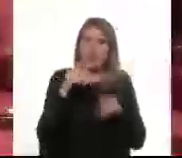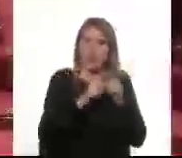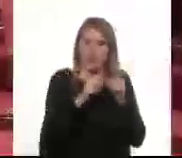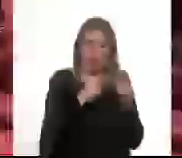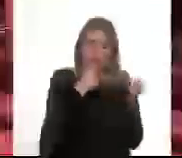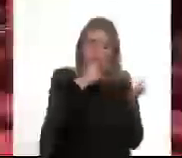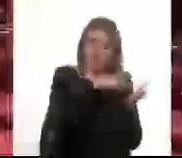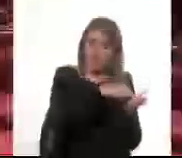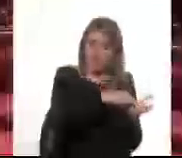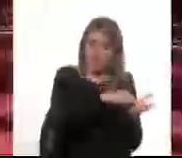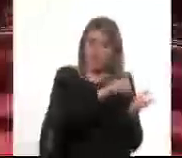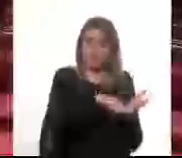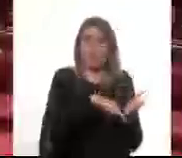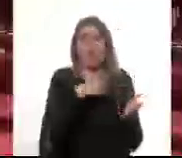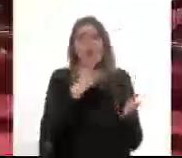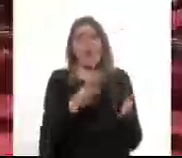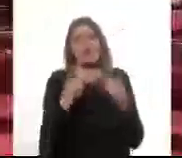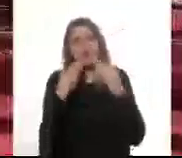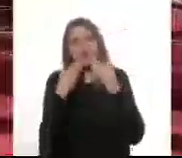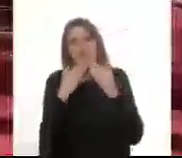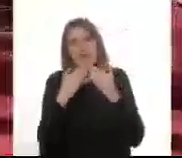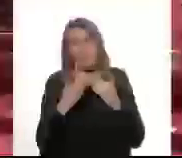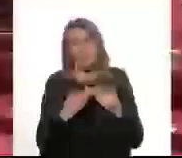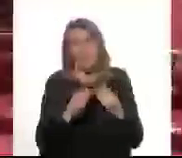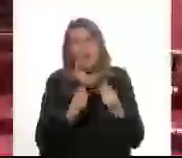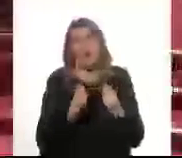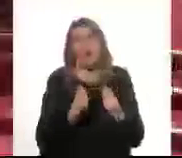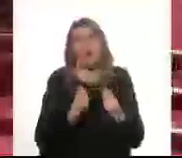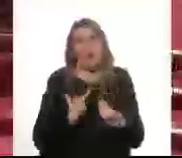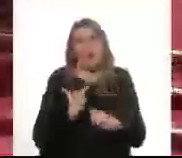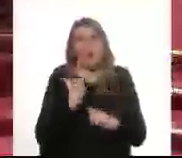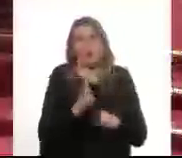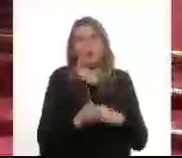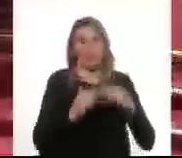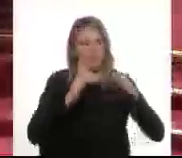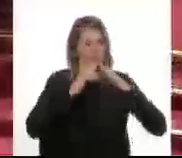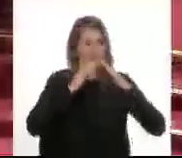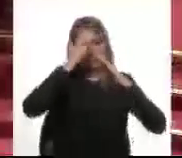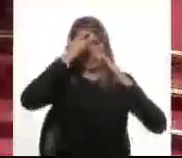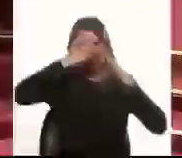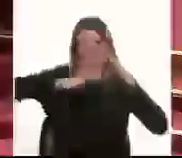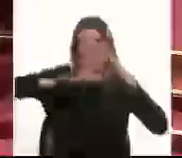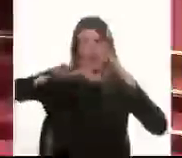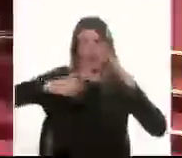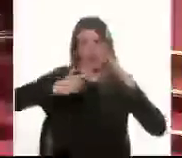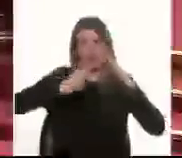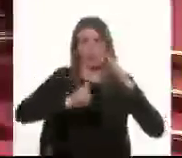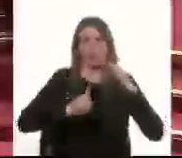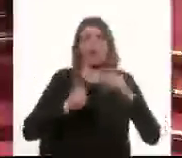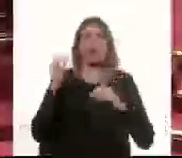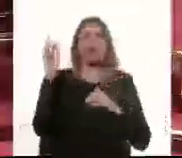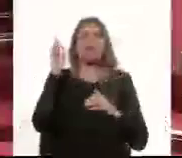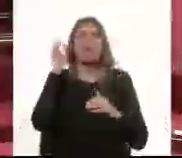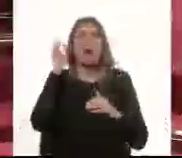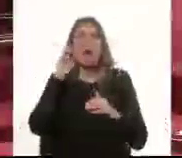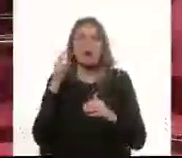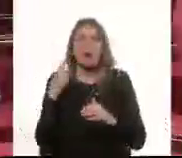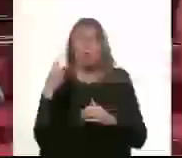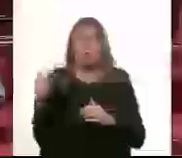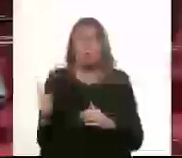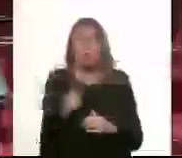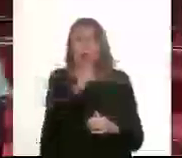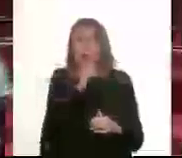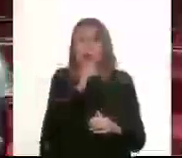Otros que preguntan cómo compraron la chacra y la radio y Mate Amargo.